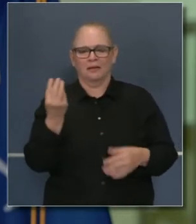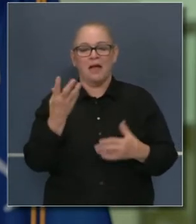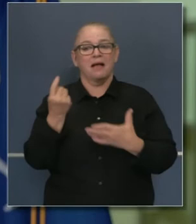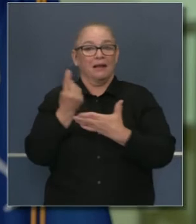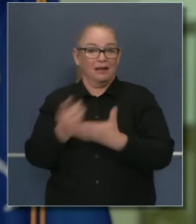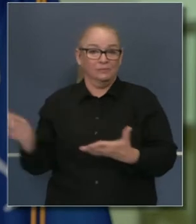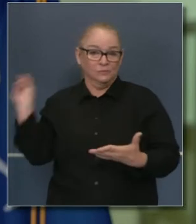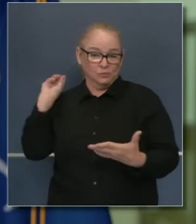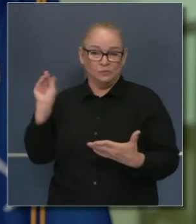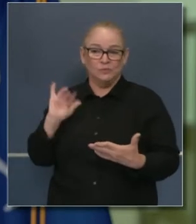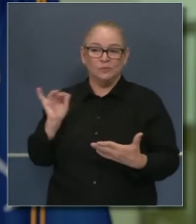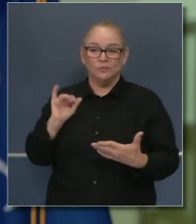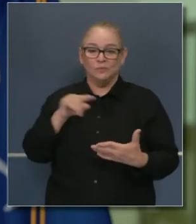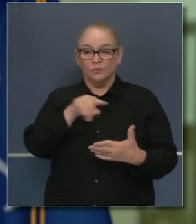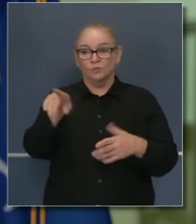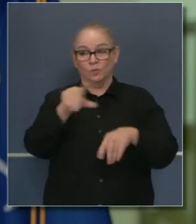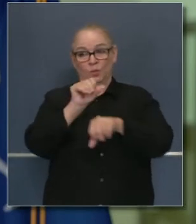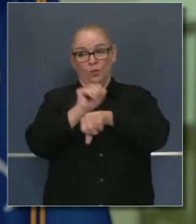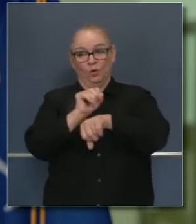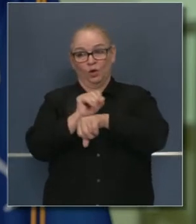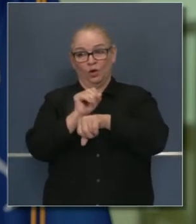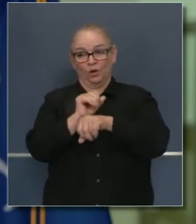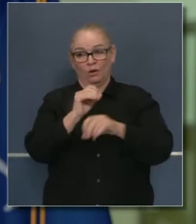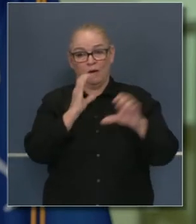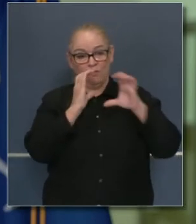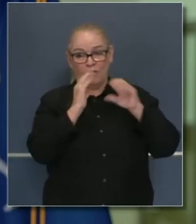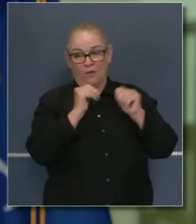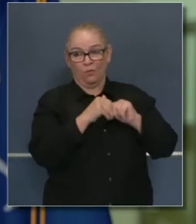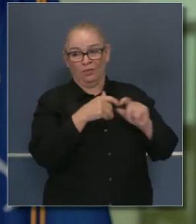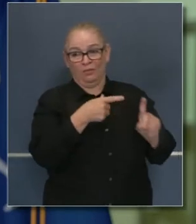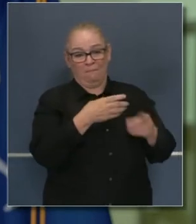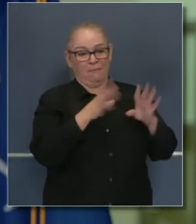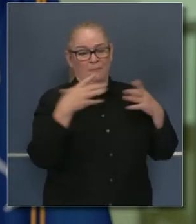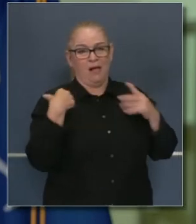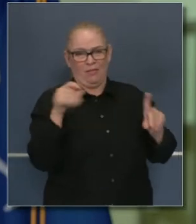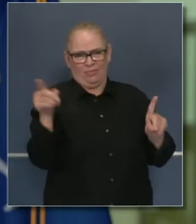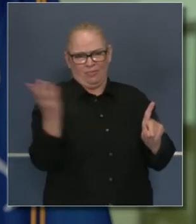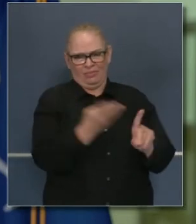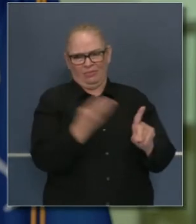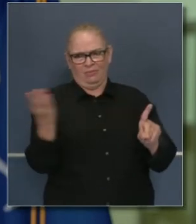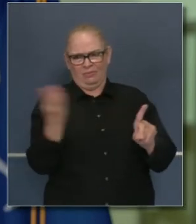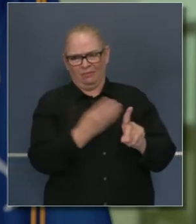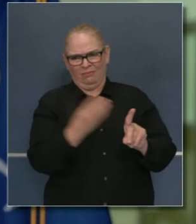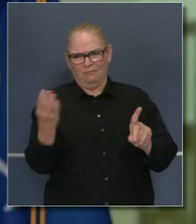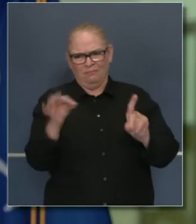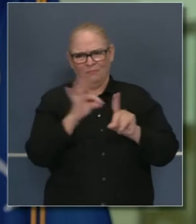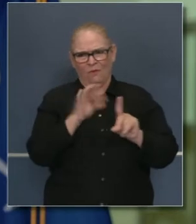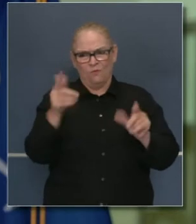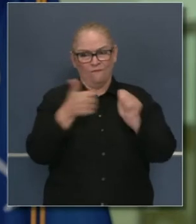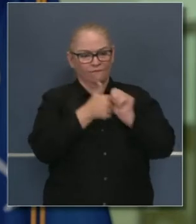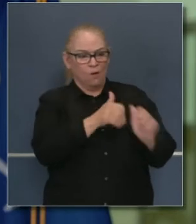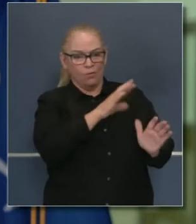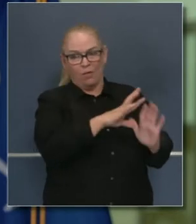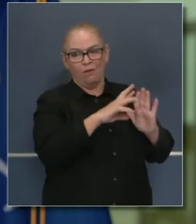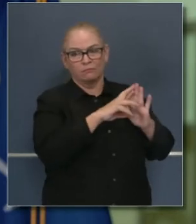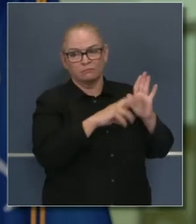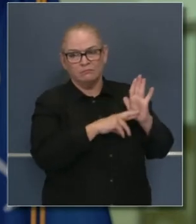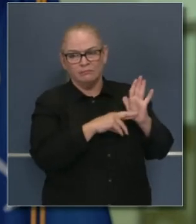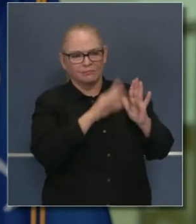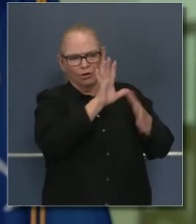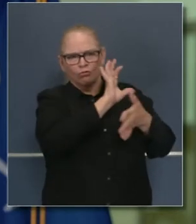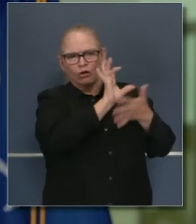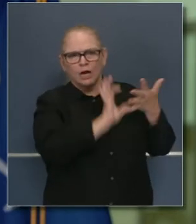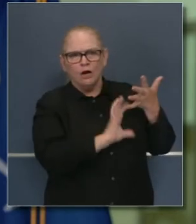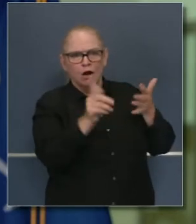que estamos trabajando con oficiales de salud a través de todo el Estado, oficiales locales de salud, criterios más dinámicos y más